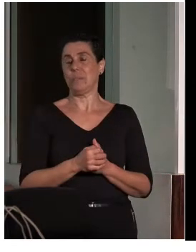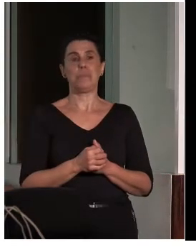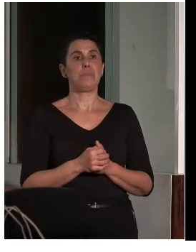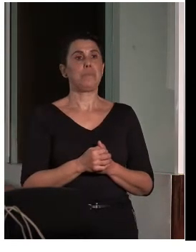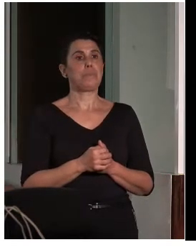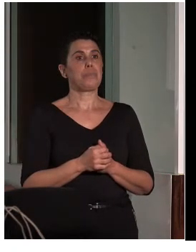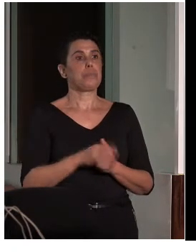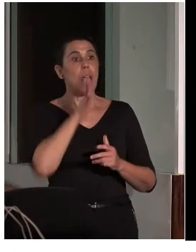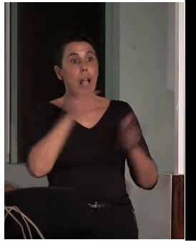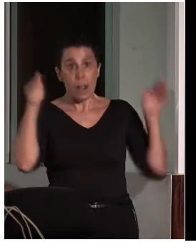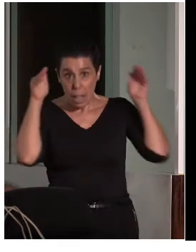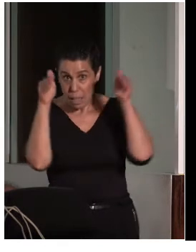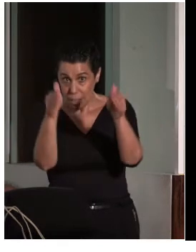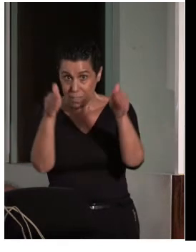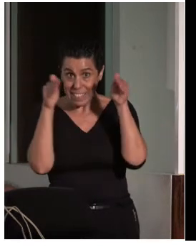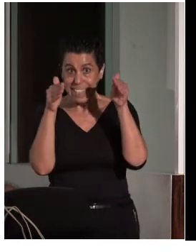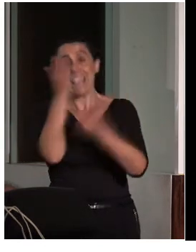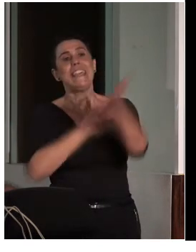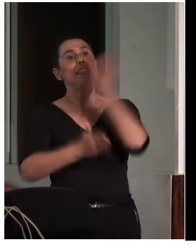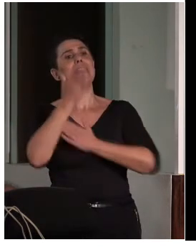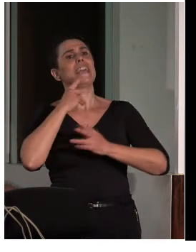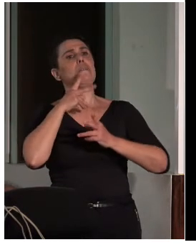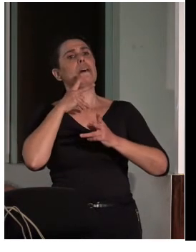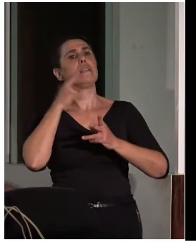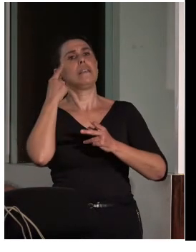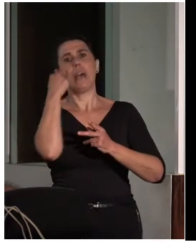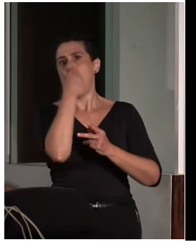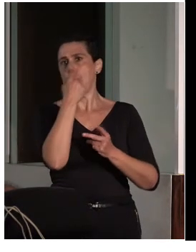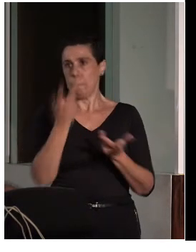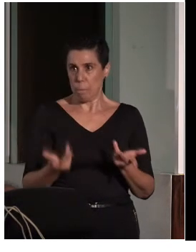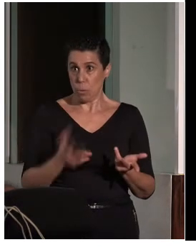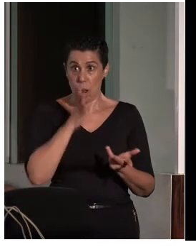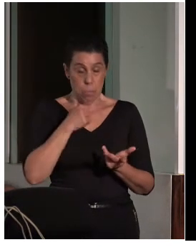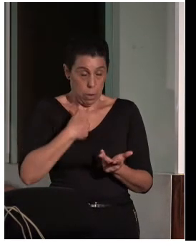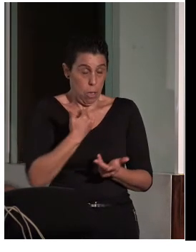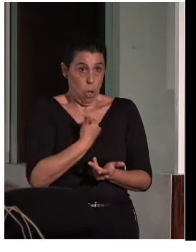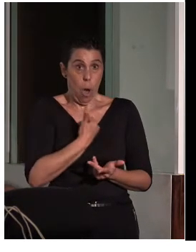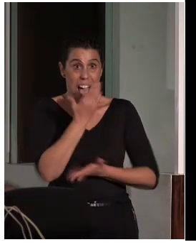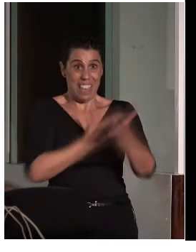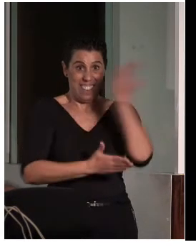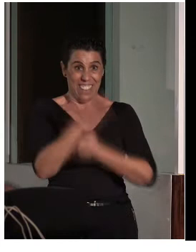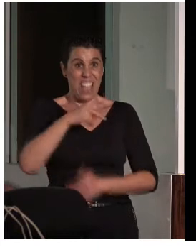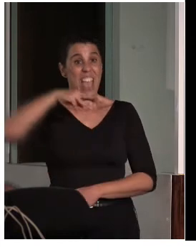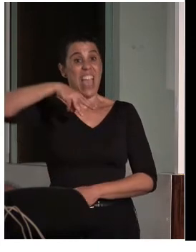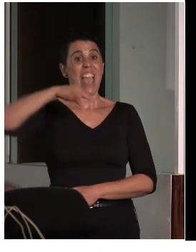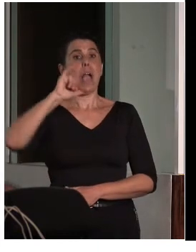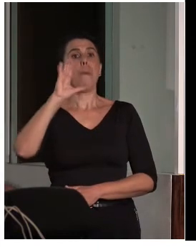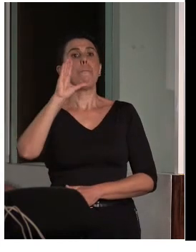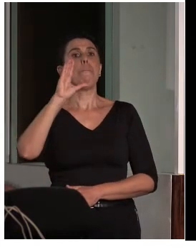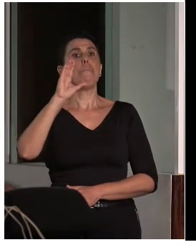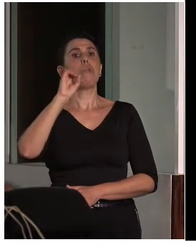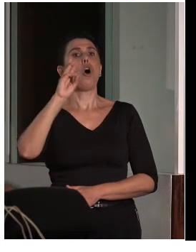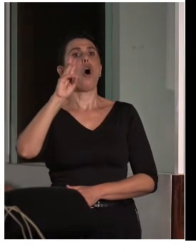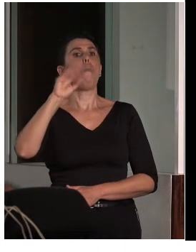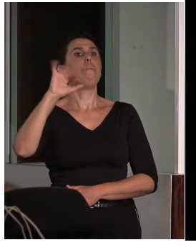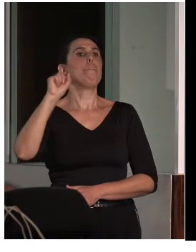Me centro en la discapacidad visual, que es la que más conozco, porque yo la tengo. Tengo miopía magna y degeneración macular. Lo que pasa que,